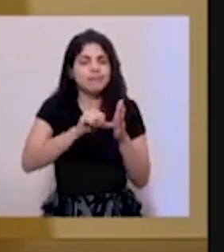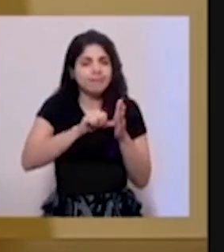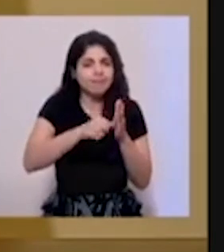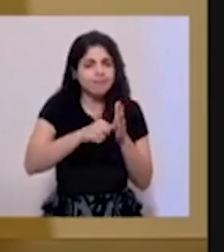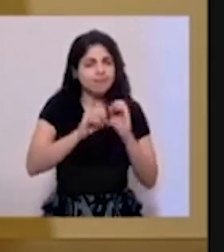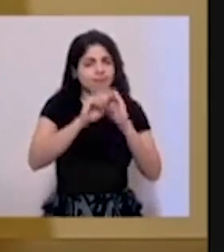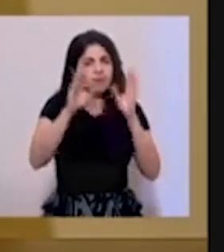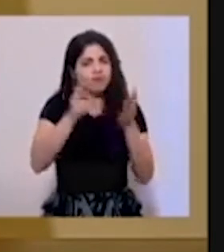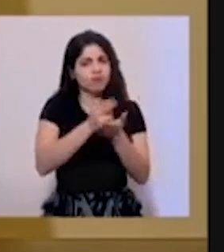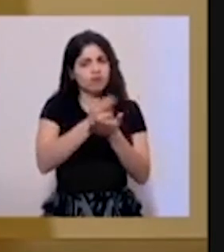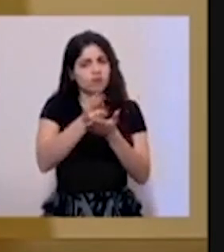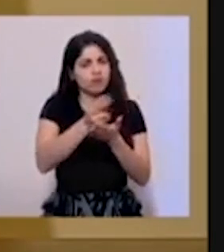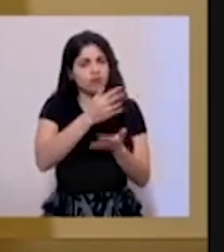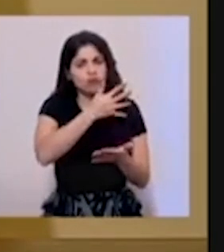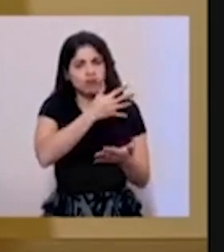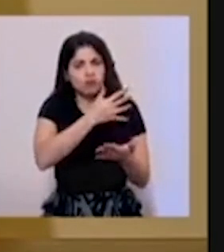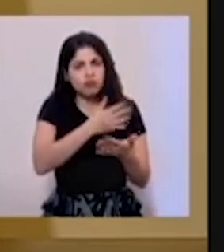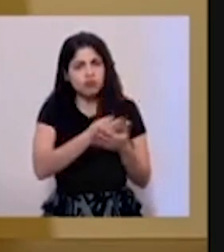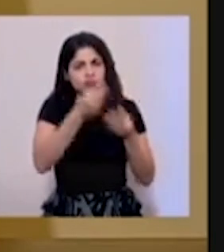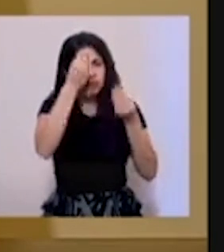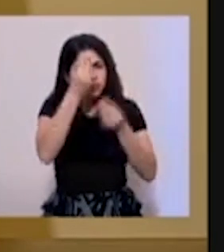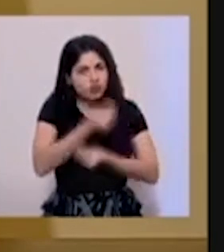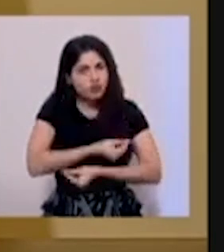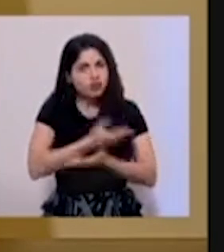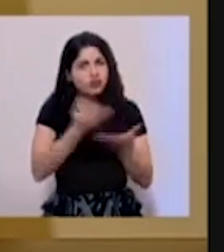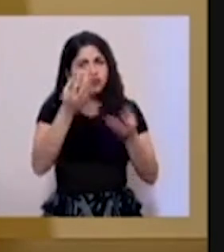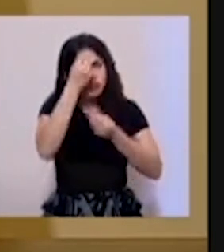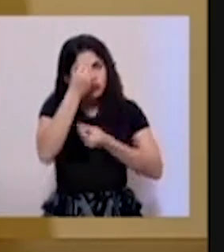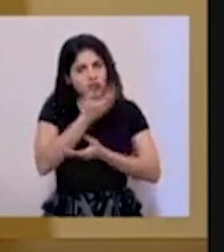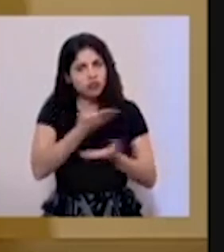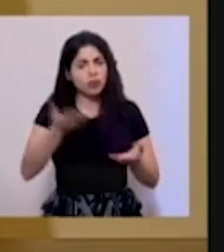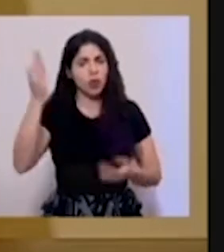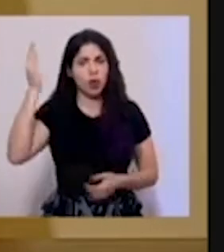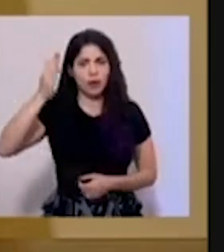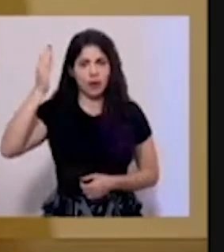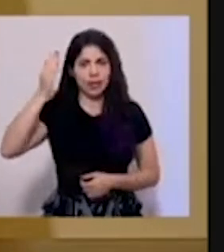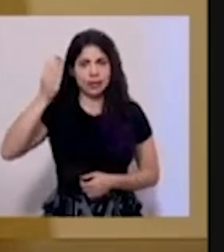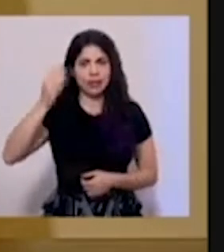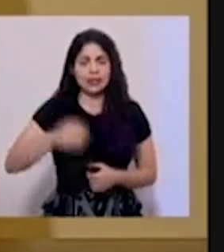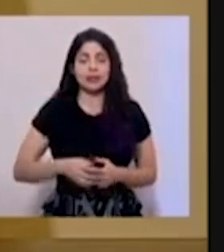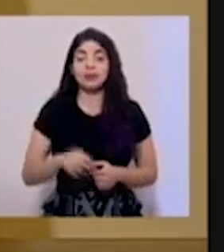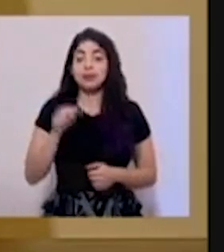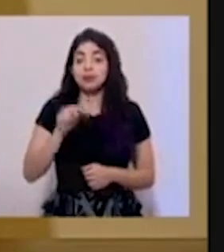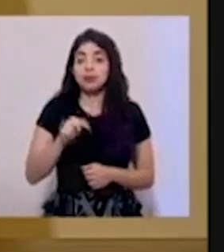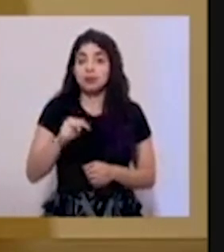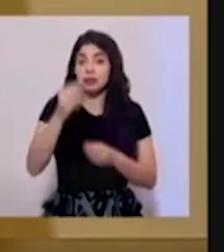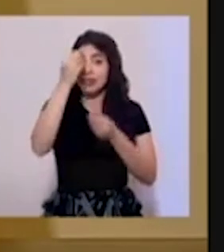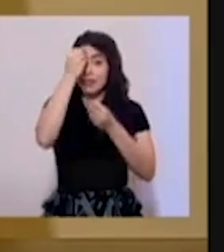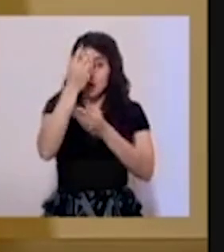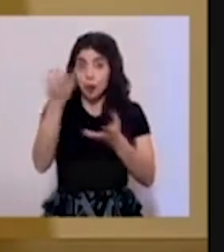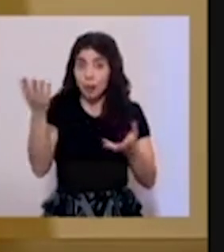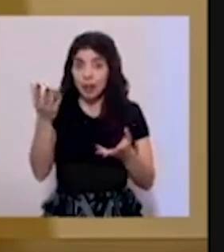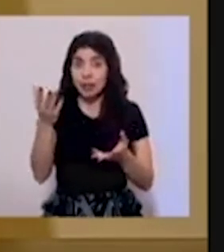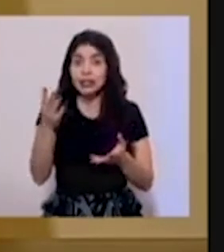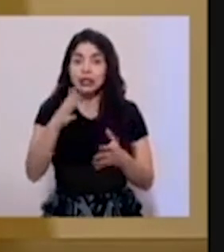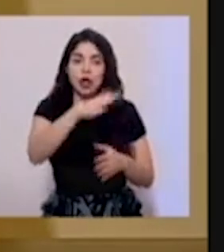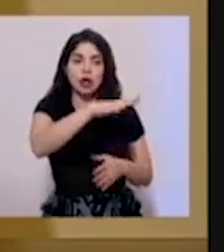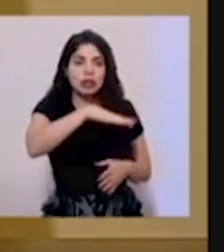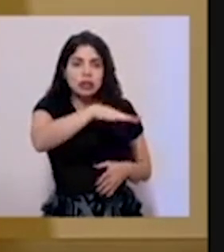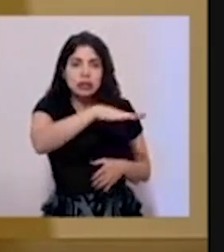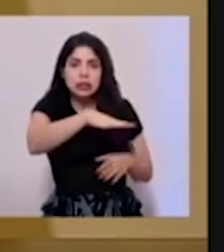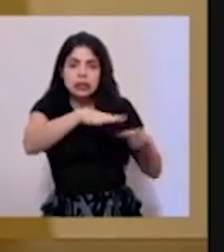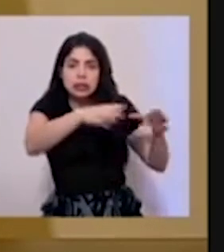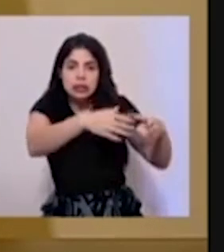transparencia con que se ha tratado de brindar la información de estas conferencias. Esa información que se recopila en el nivel local,